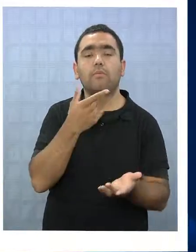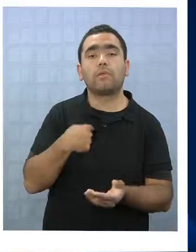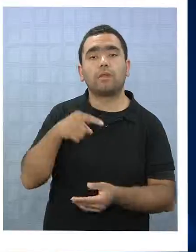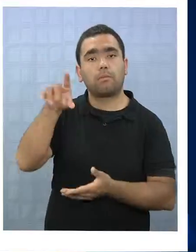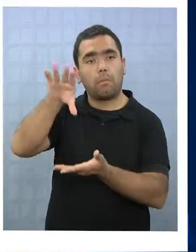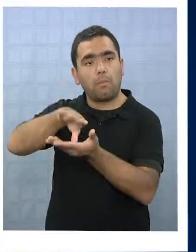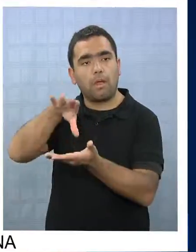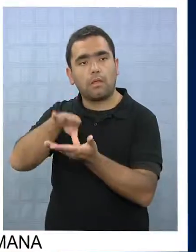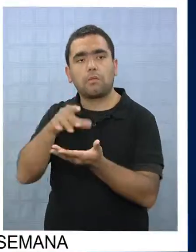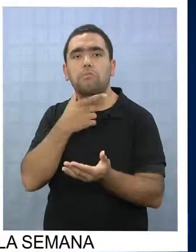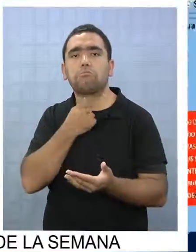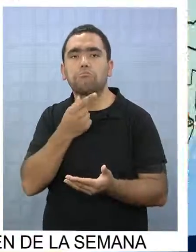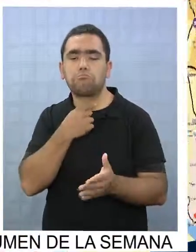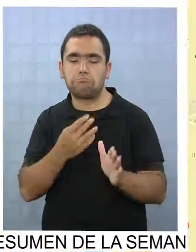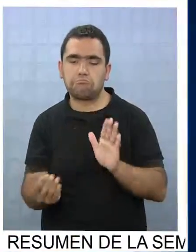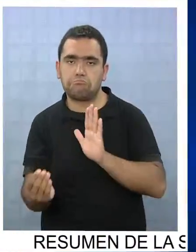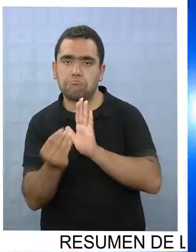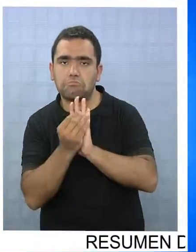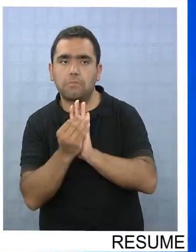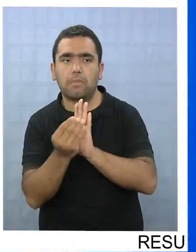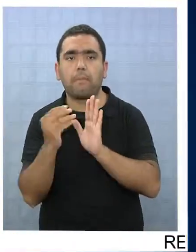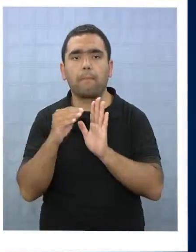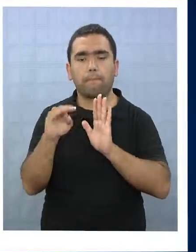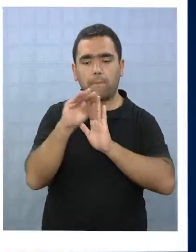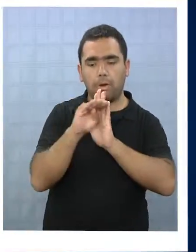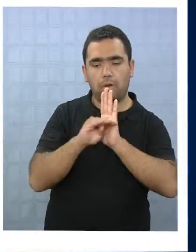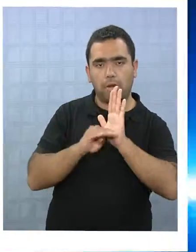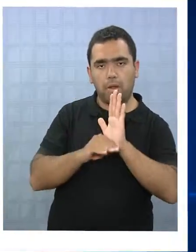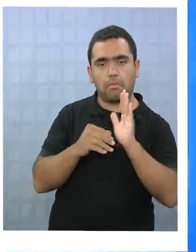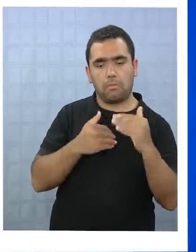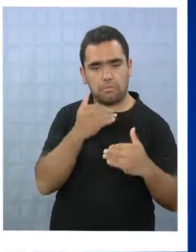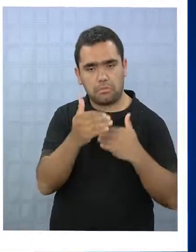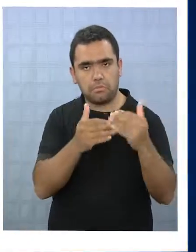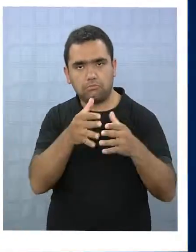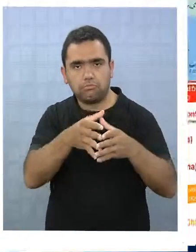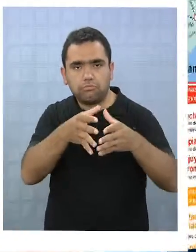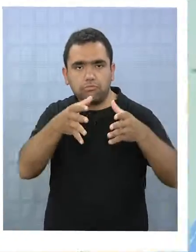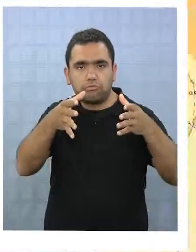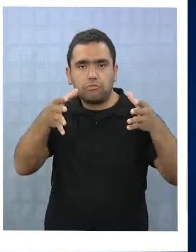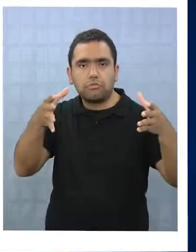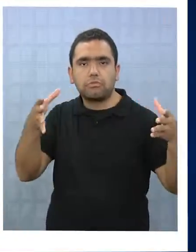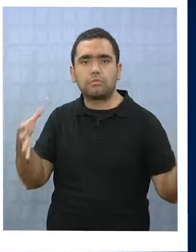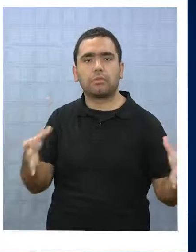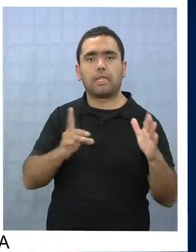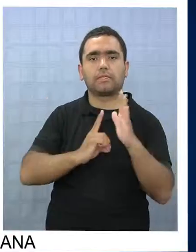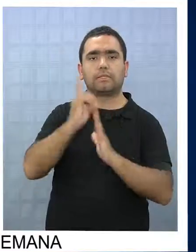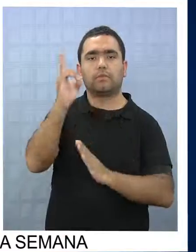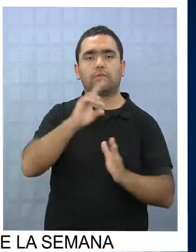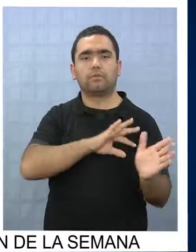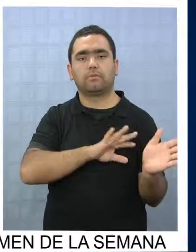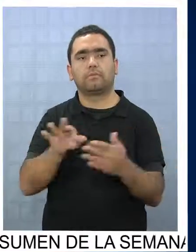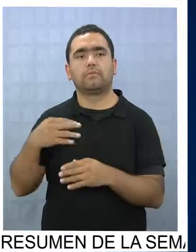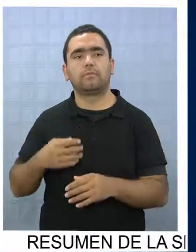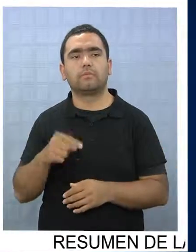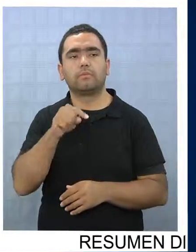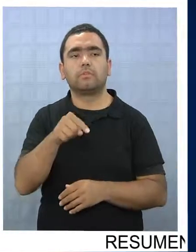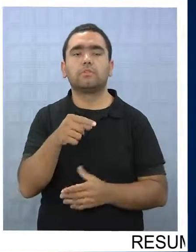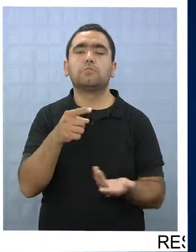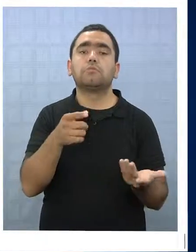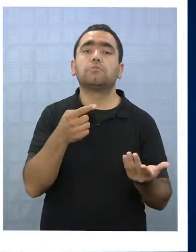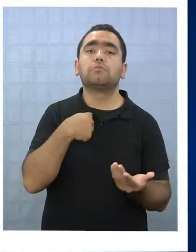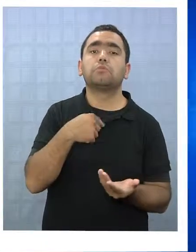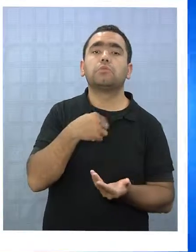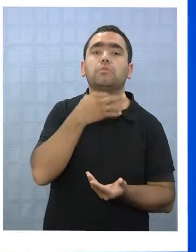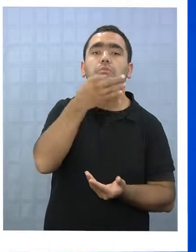incluirla en la próxima edición de su programa de aceleración para el crecimiento. Yo estoy hablando de un año